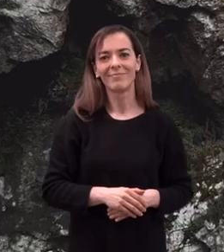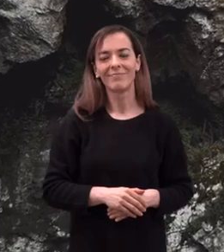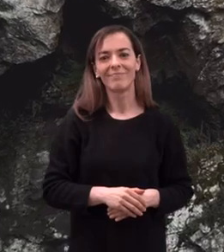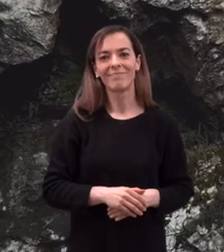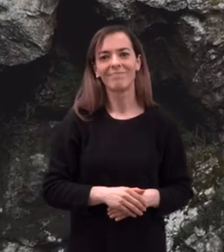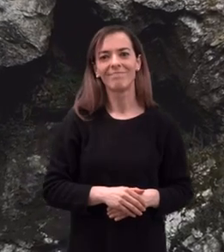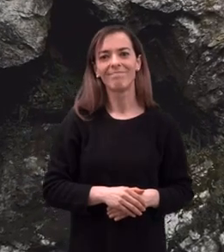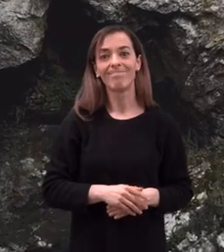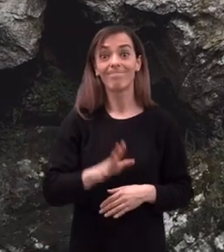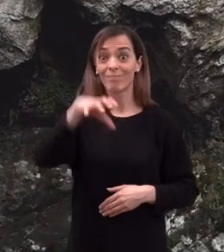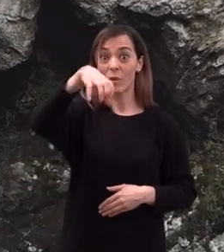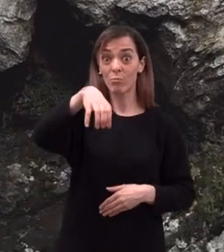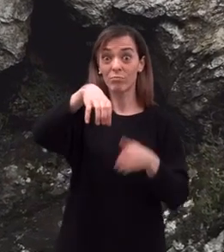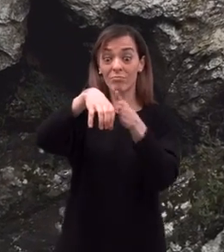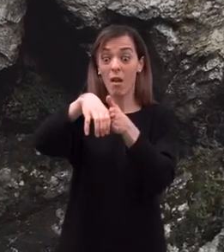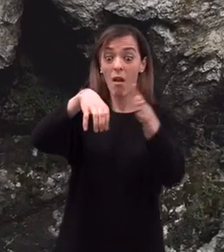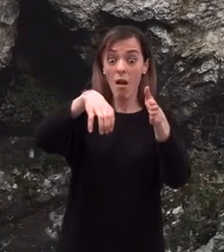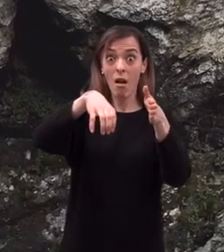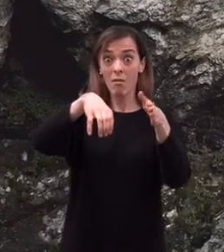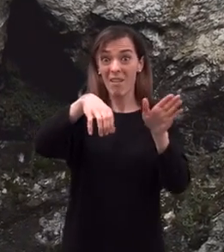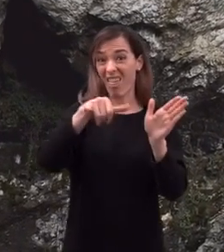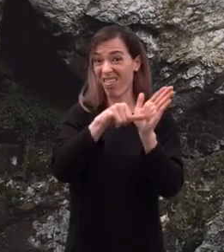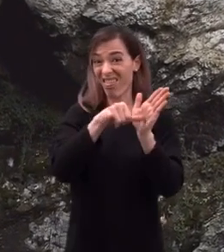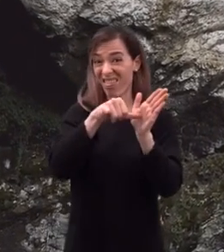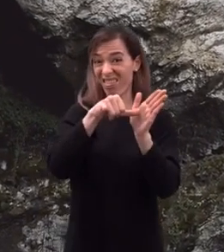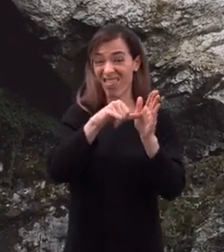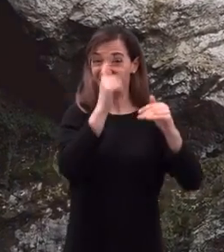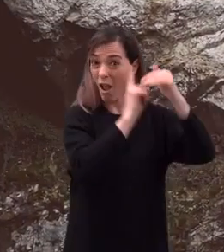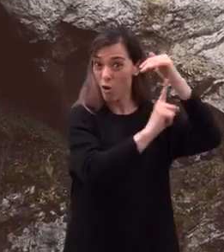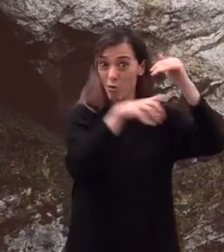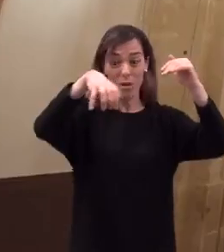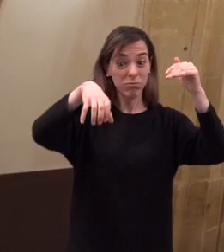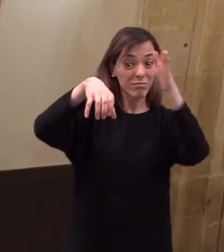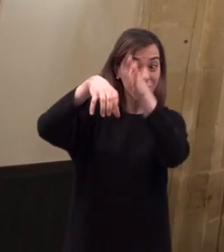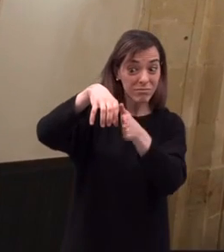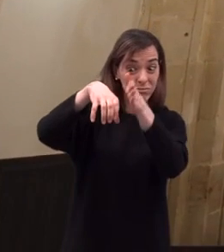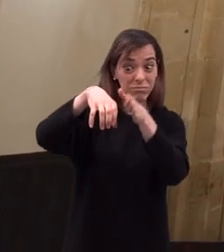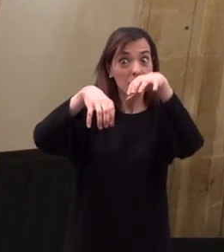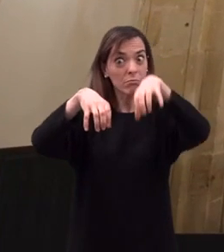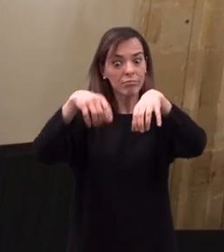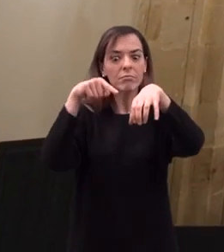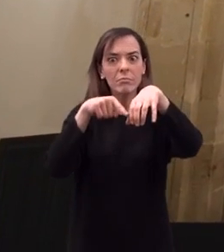En el lado orientado hacia la gruta, se levantó una iglesia dedicada a San Juan.